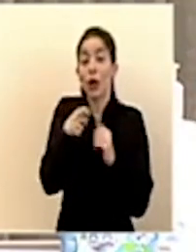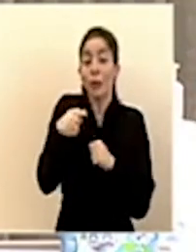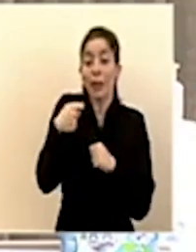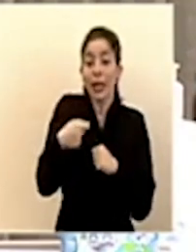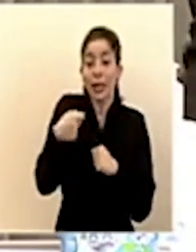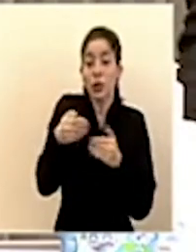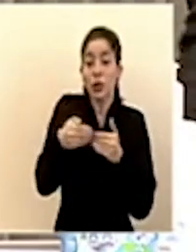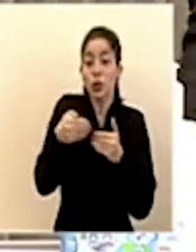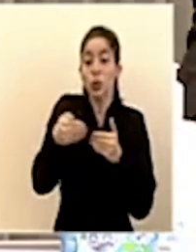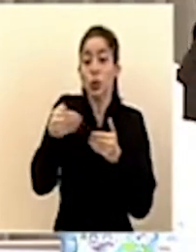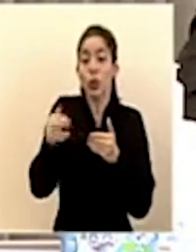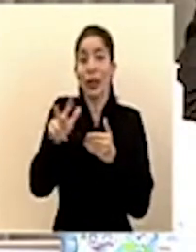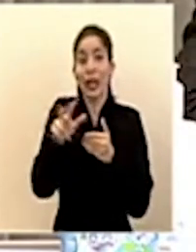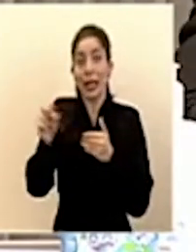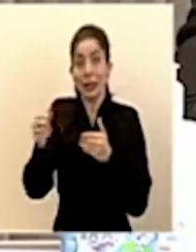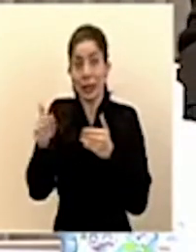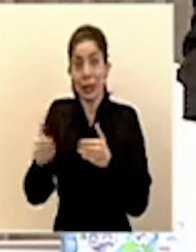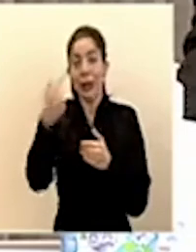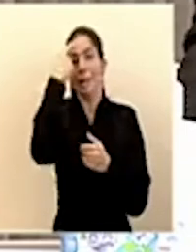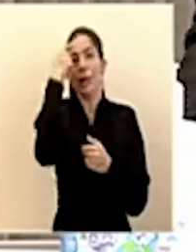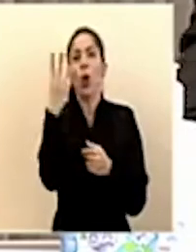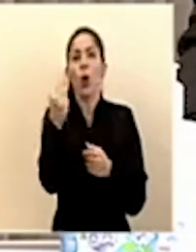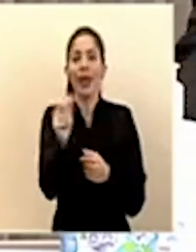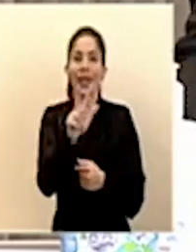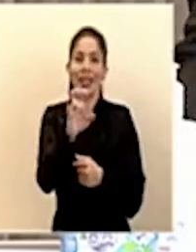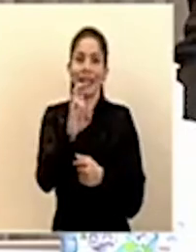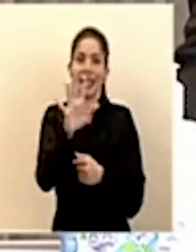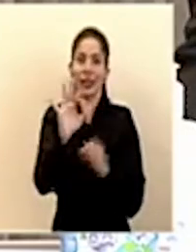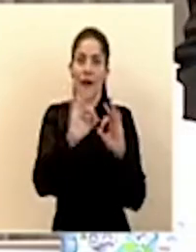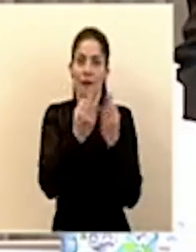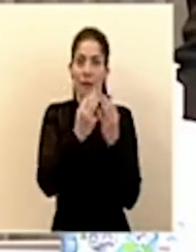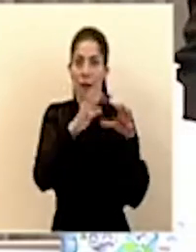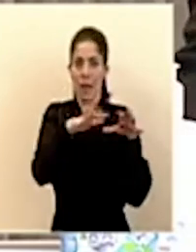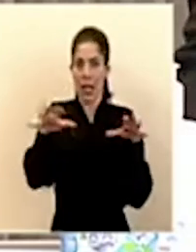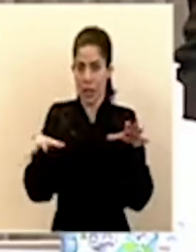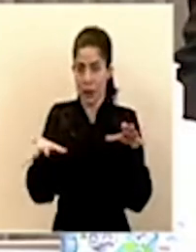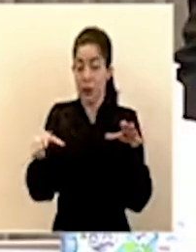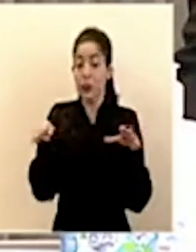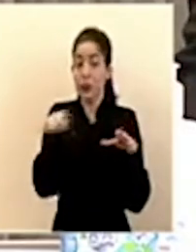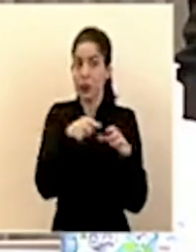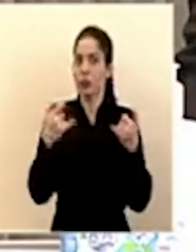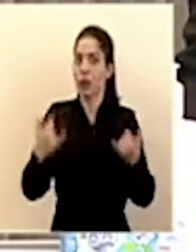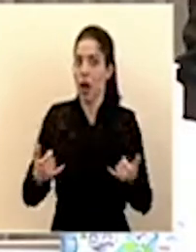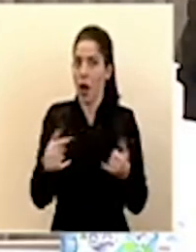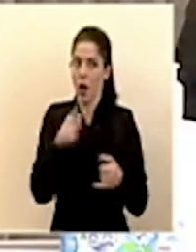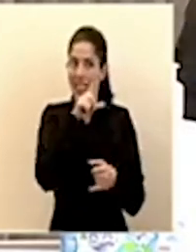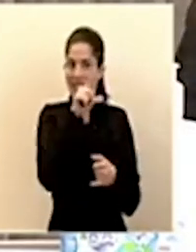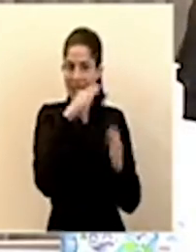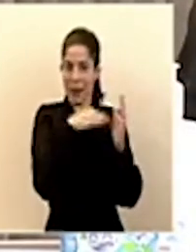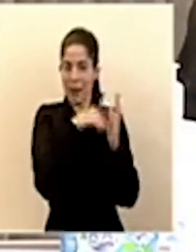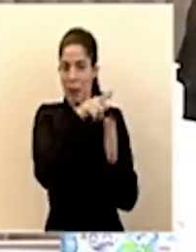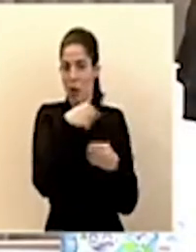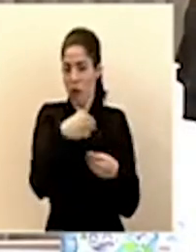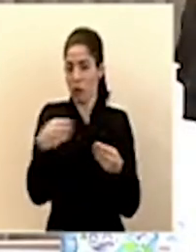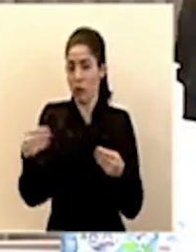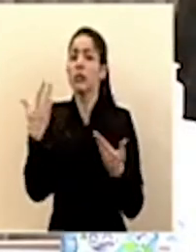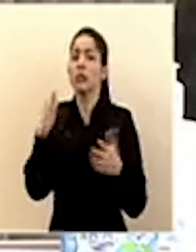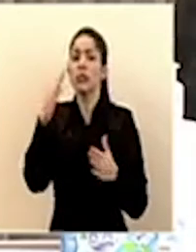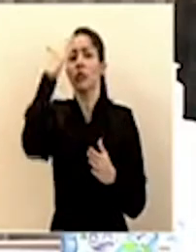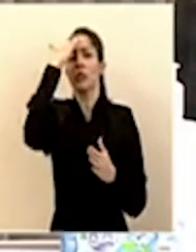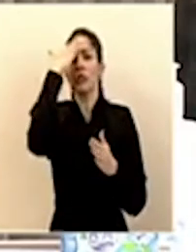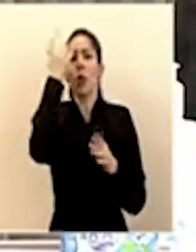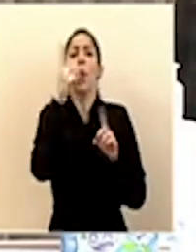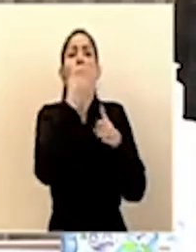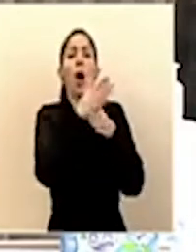por las 375 familias. Eso es que se va a hacer con esos 100 mil. Ya sabemos cuáles son las partidas.